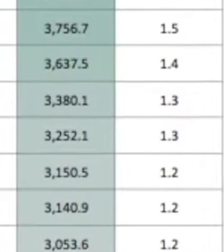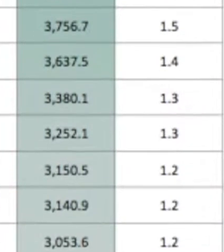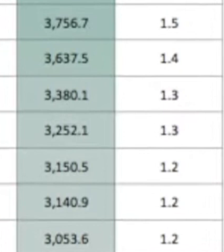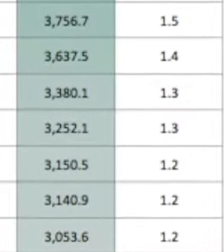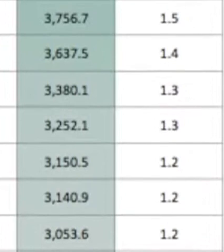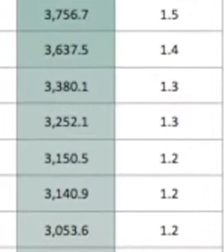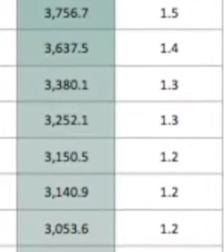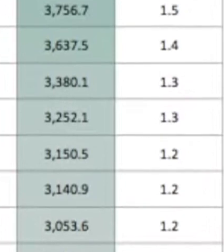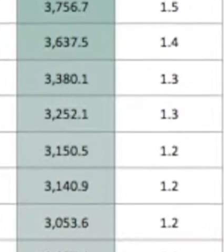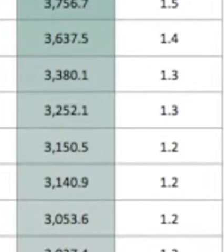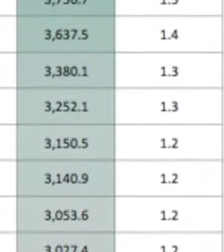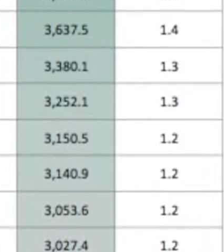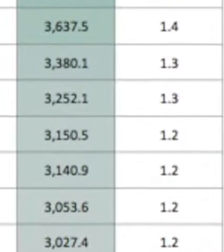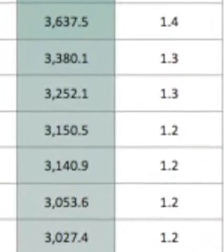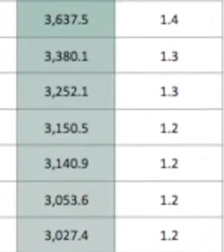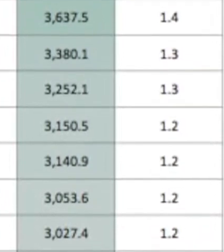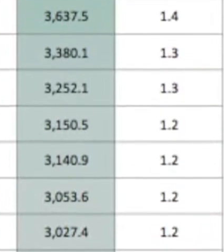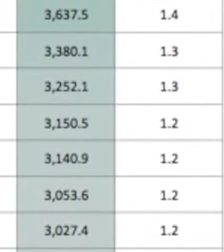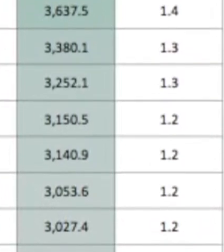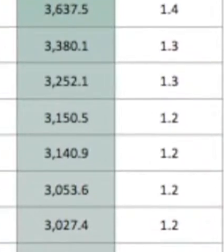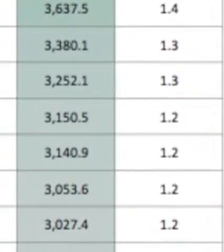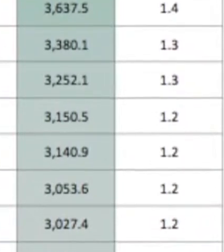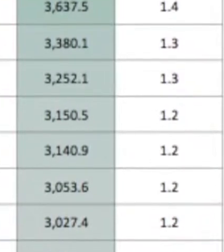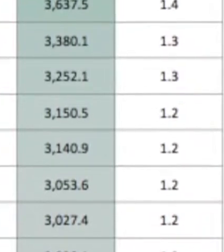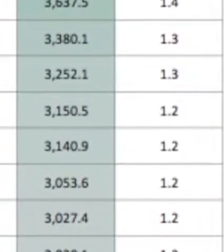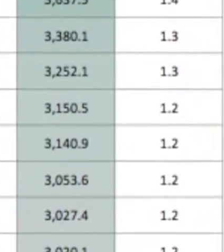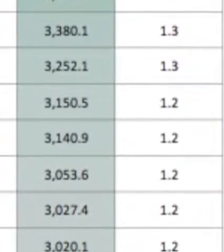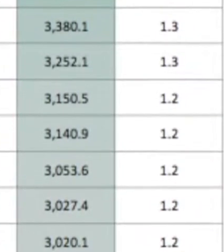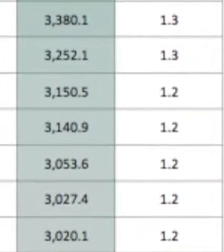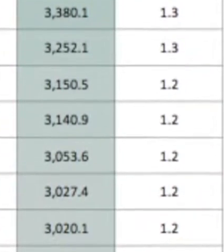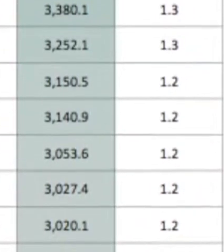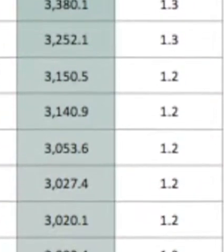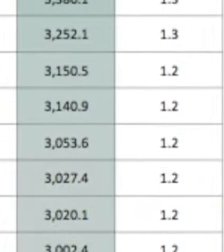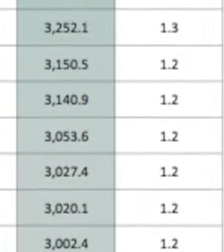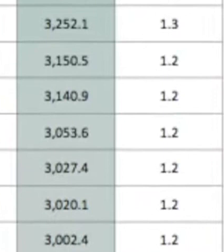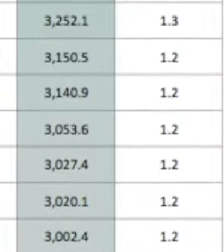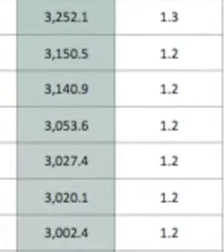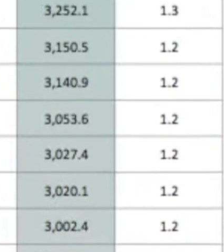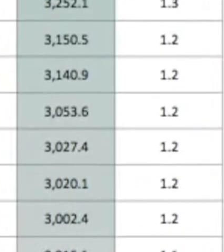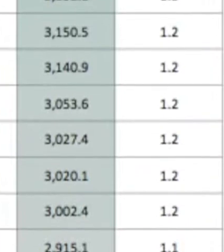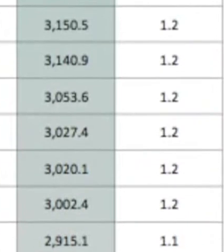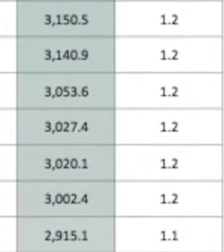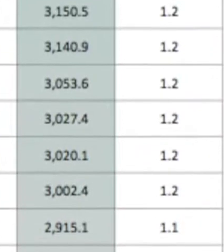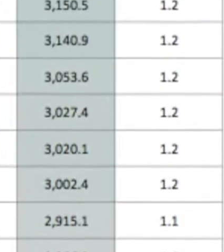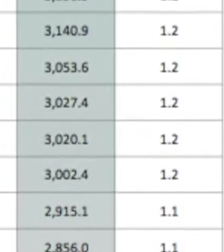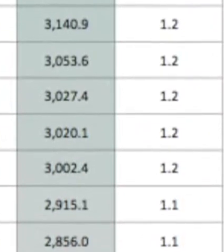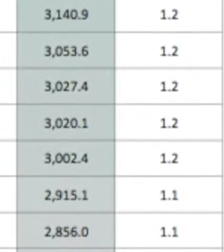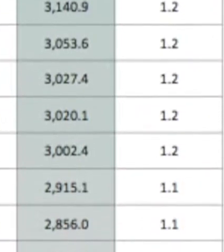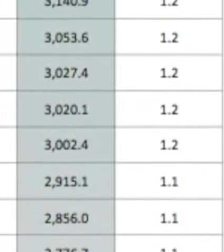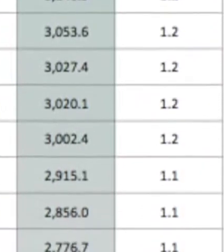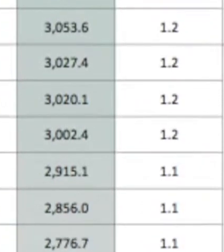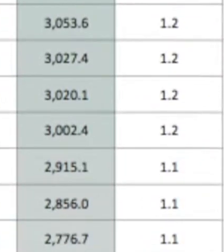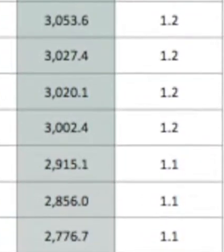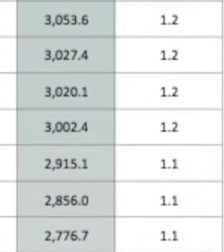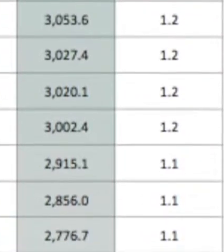comparando? Con los países que aparecen en esta tabla. Ustedes pueden ver en la región, si la hacemos un poquito más grande, por favor. En la